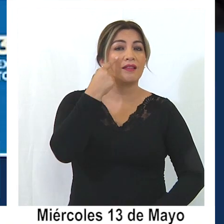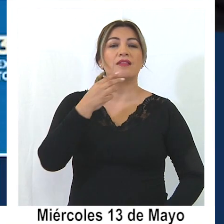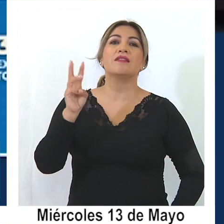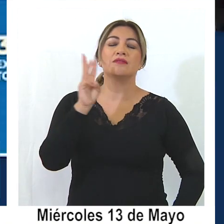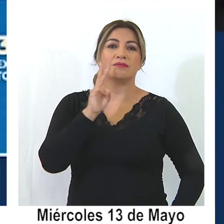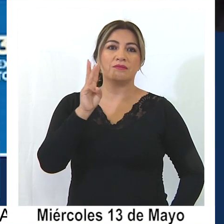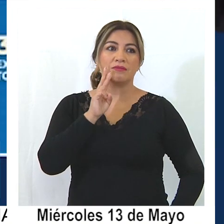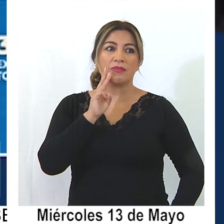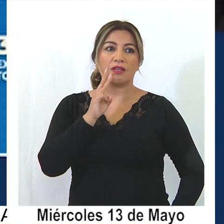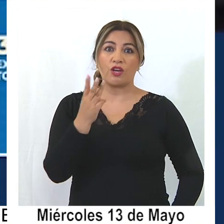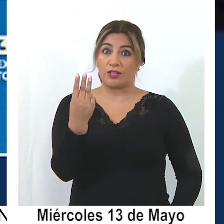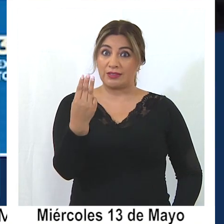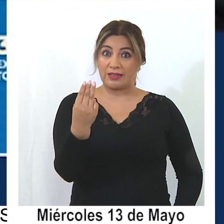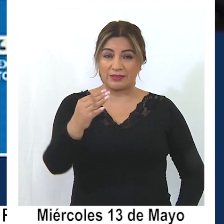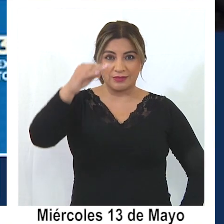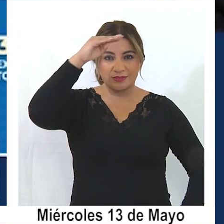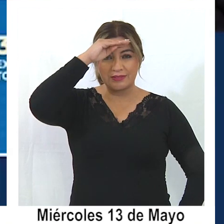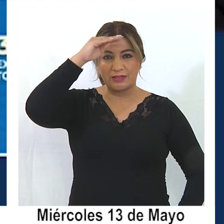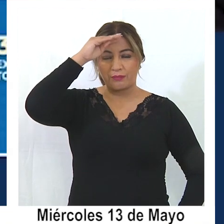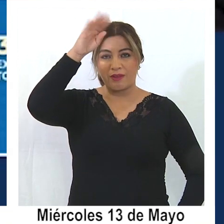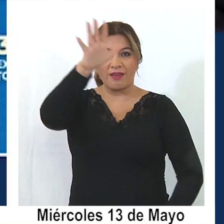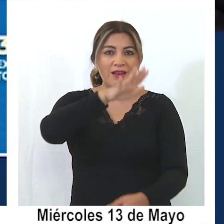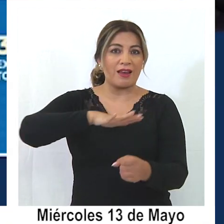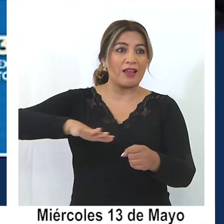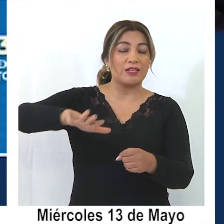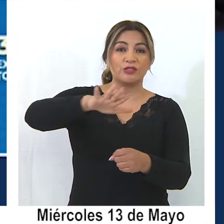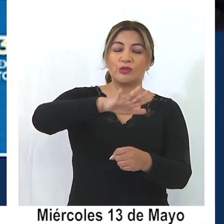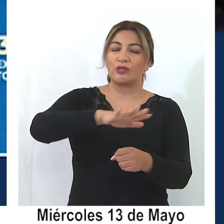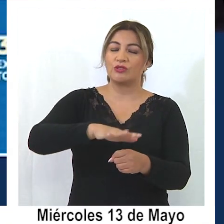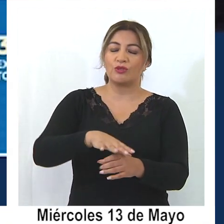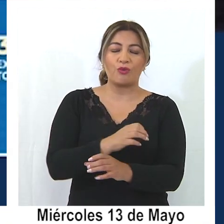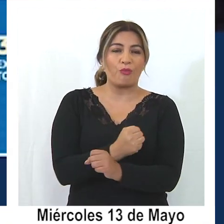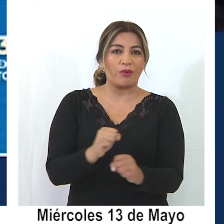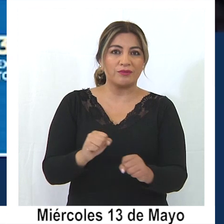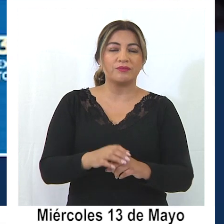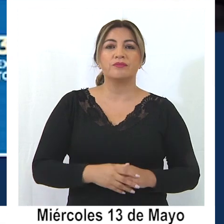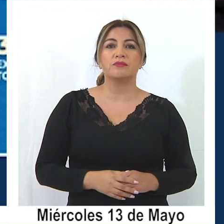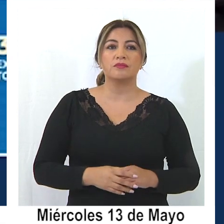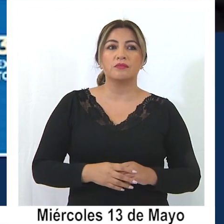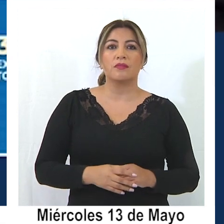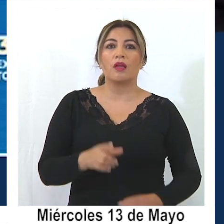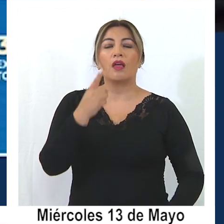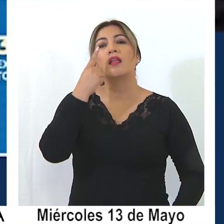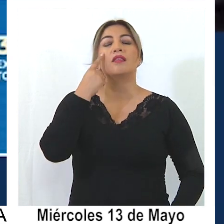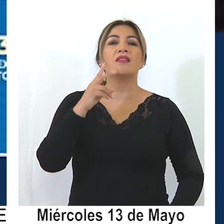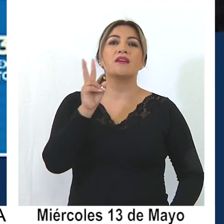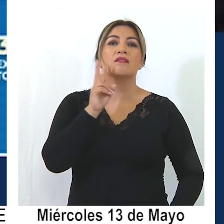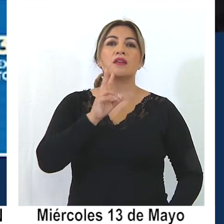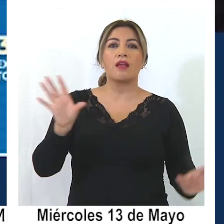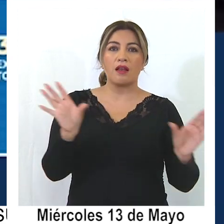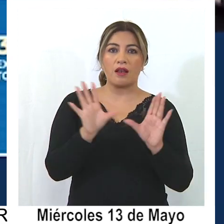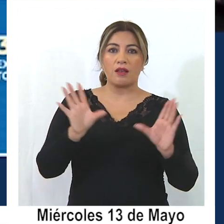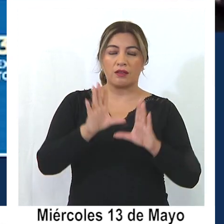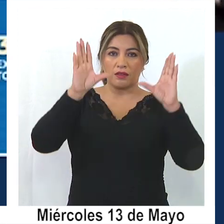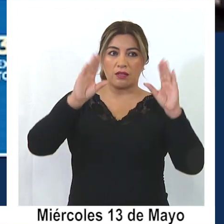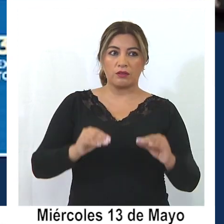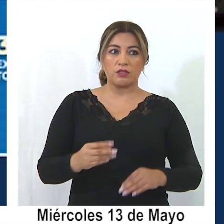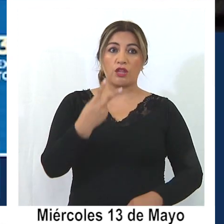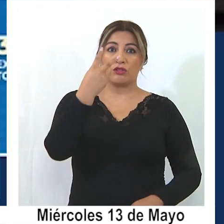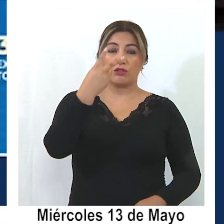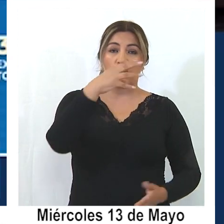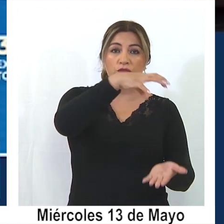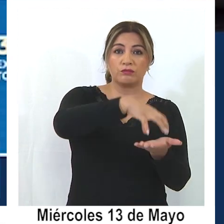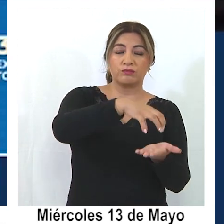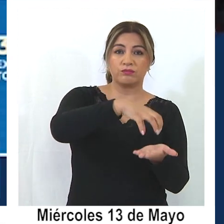miércoles 13 de mayo la situación no dio para más. A partir de este viernes a las 10 de la noche, estas dos